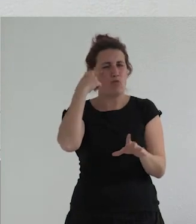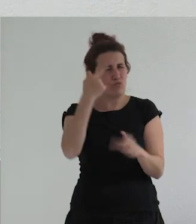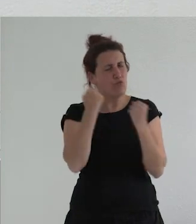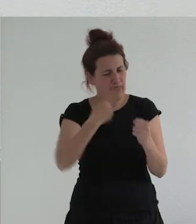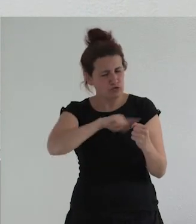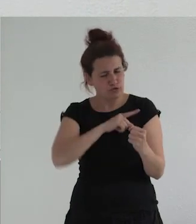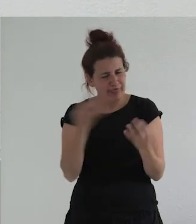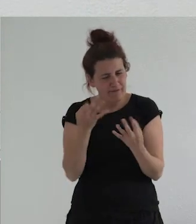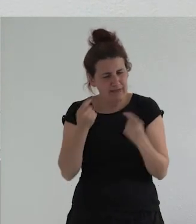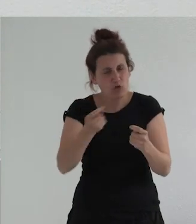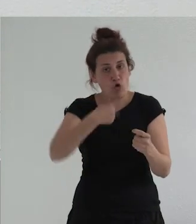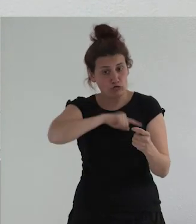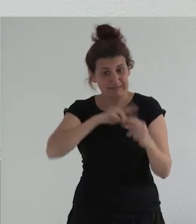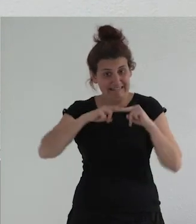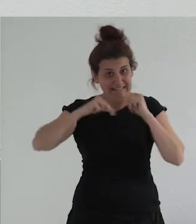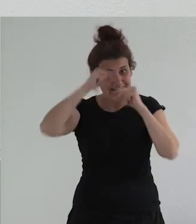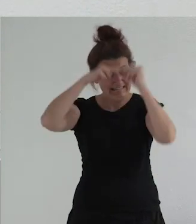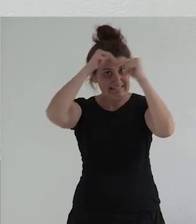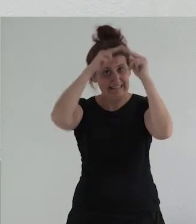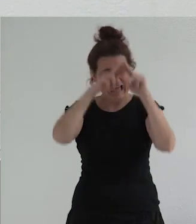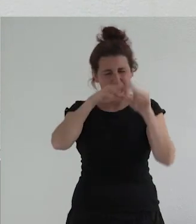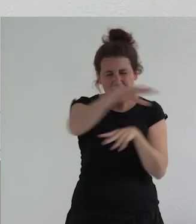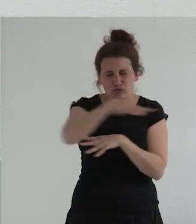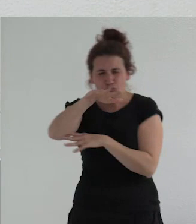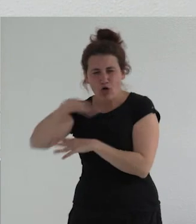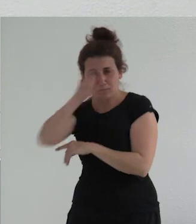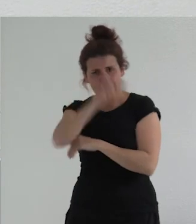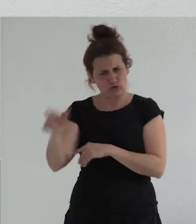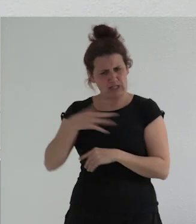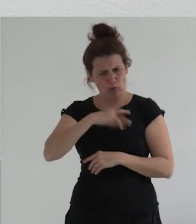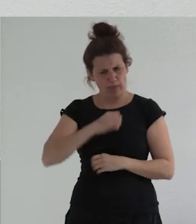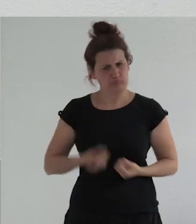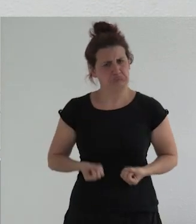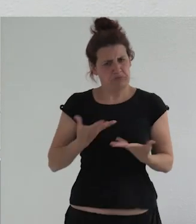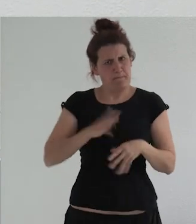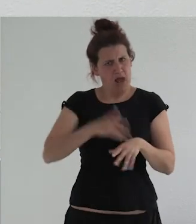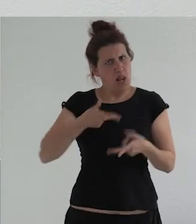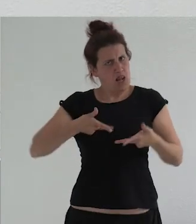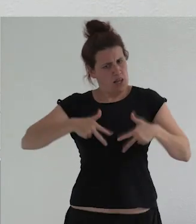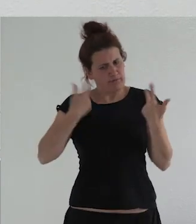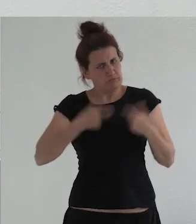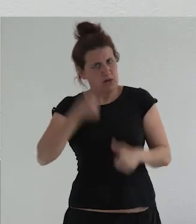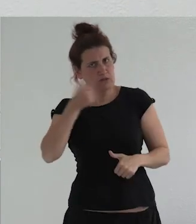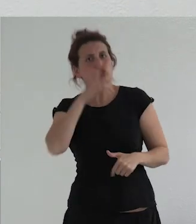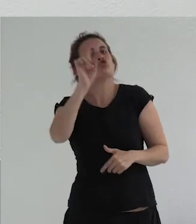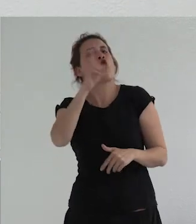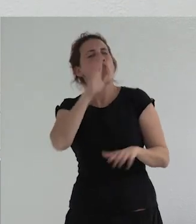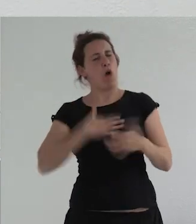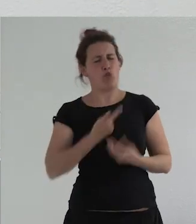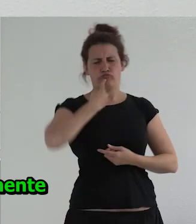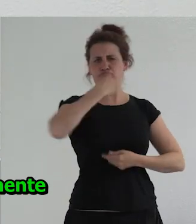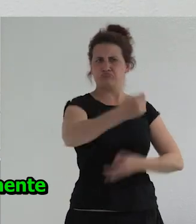es en intentar construir entornos en los que las personas puedan salir de esas categorías para ser más libres no solo cuando lo expresan muy